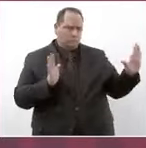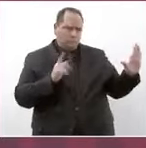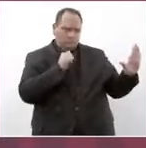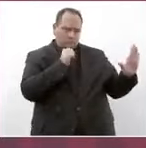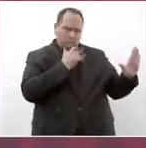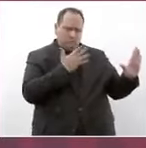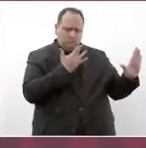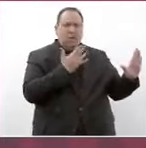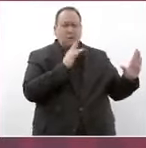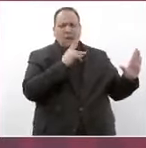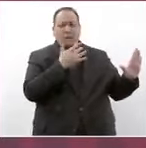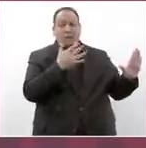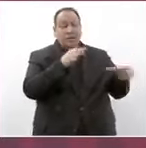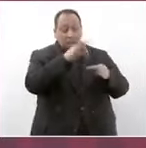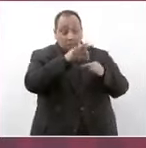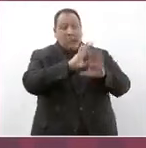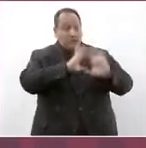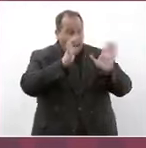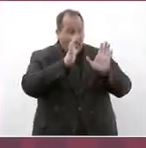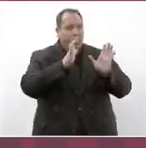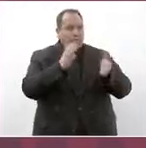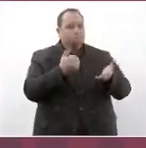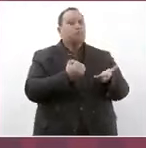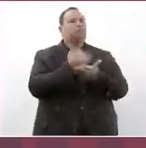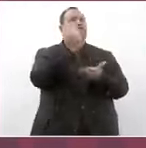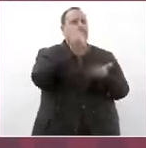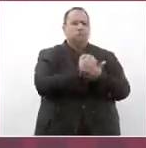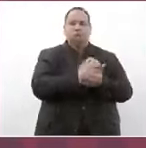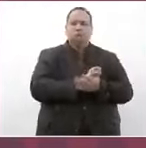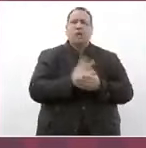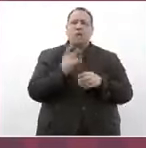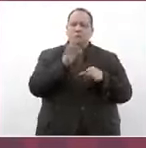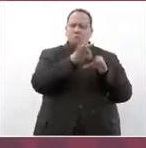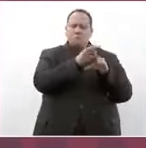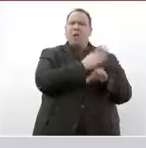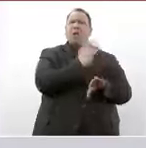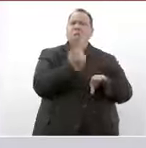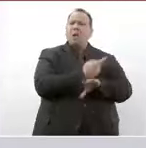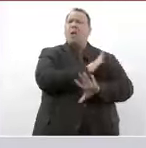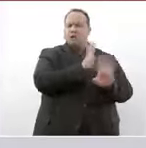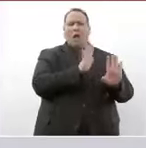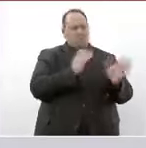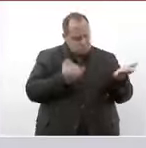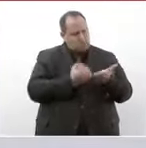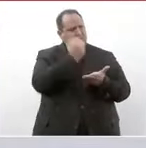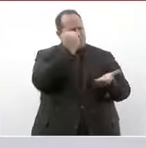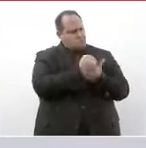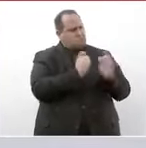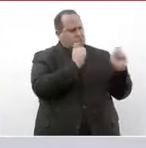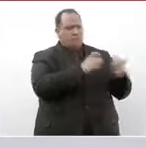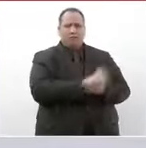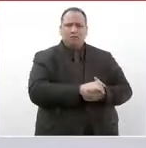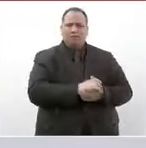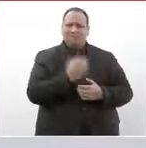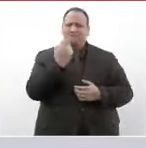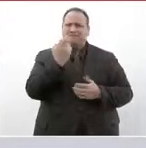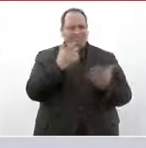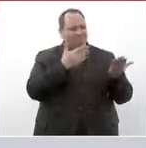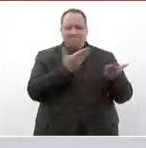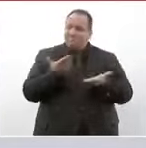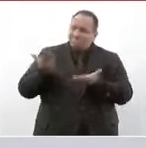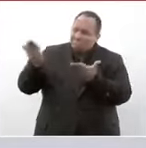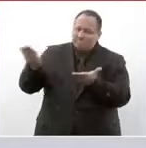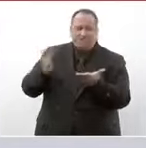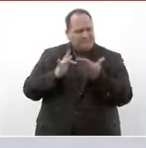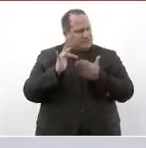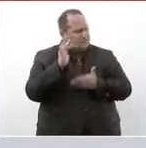vamos a esperar a que pasen las elecciones ya pasaron las elecciones y ahora sí gracias a eso se va